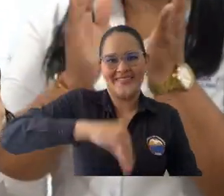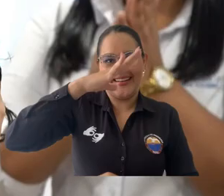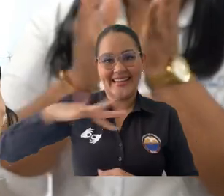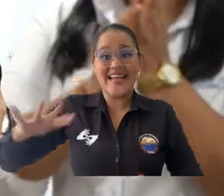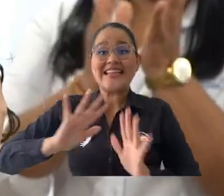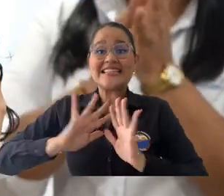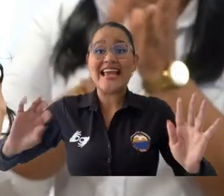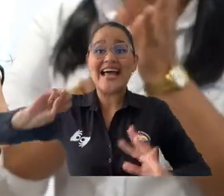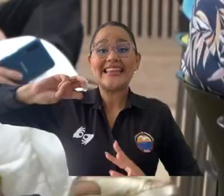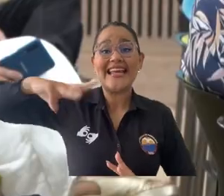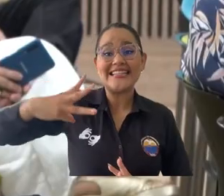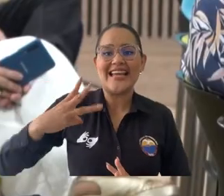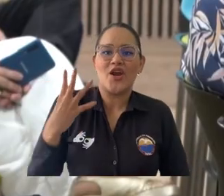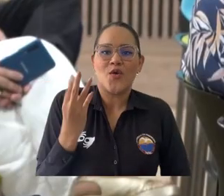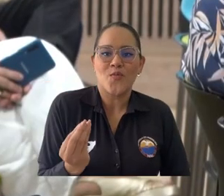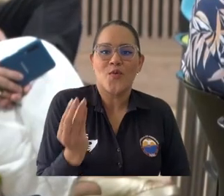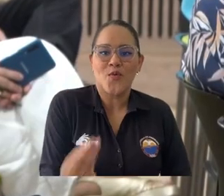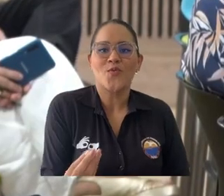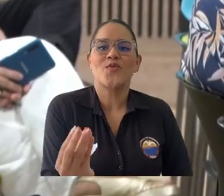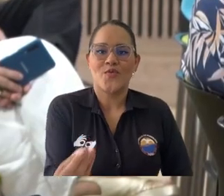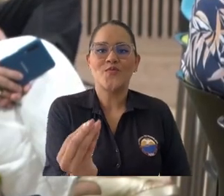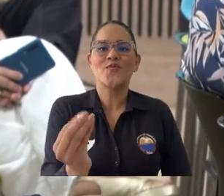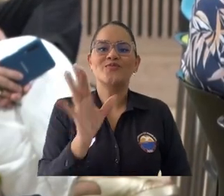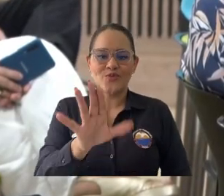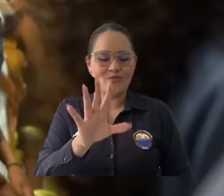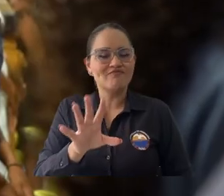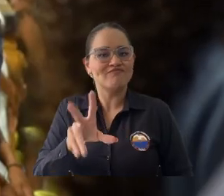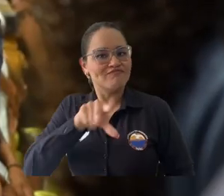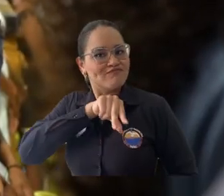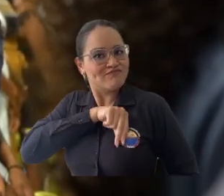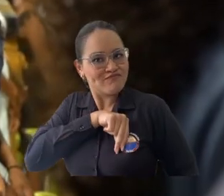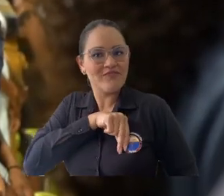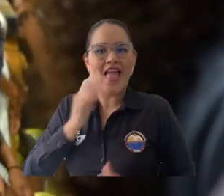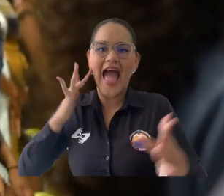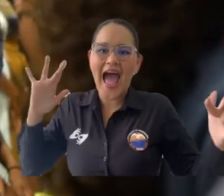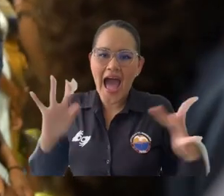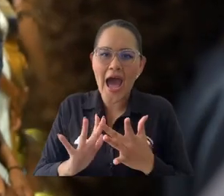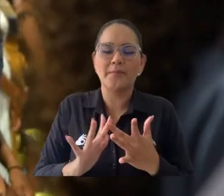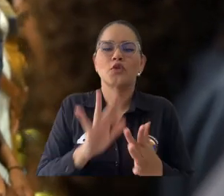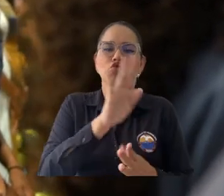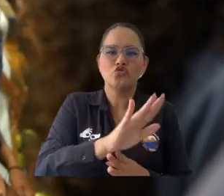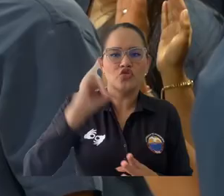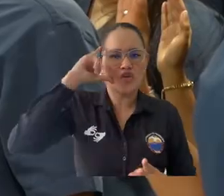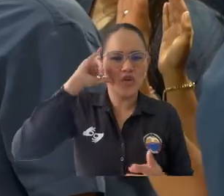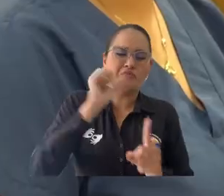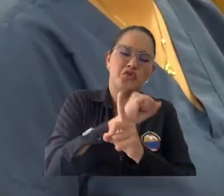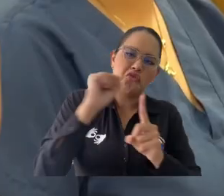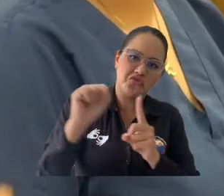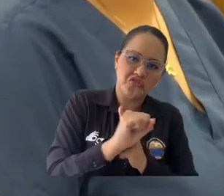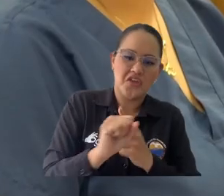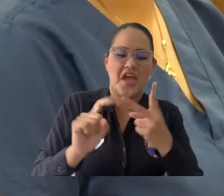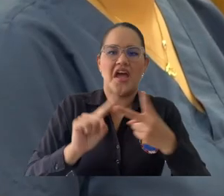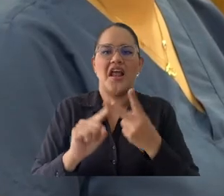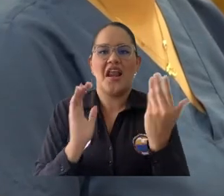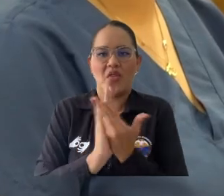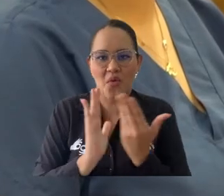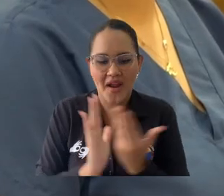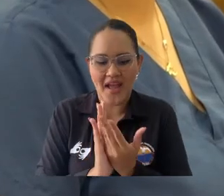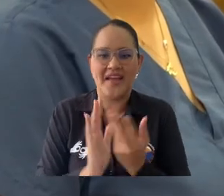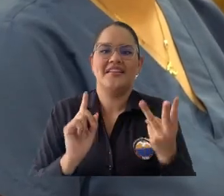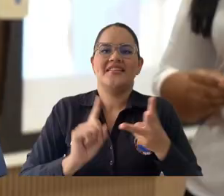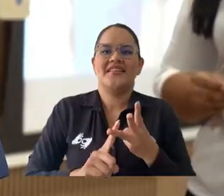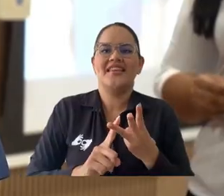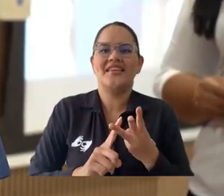cohorte de becarias de Talento Magdalena que recibieron insignias y ejercerán en las áreas social, educativa, organizacional y clínica.